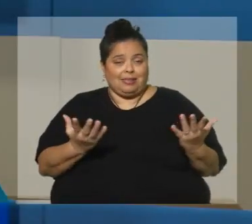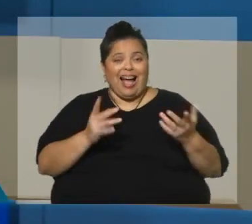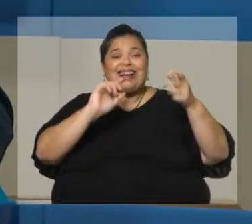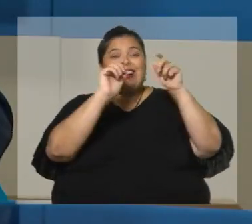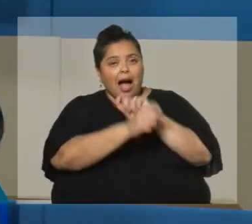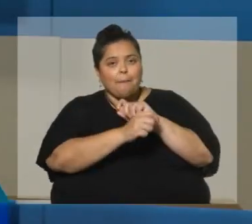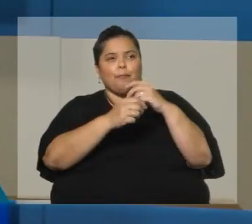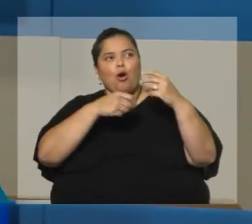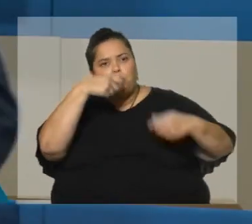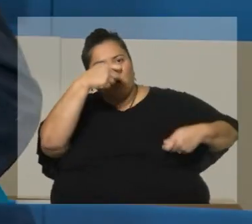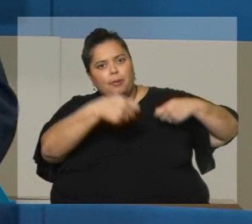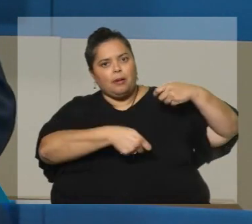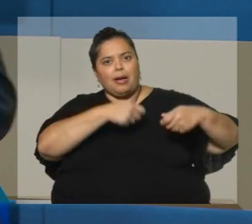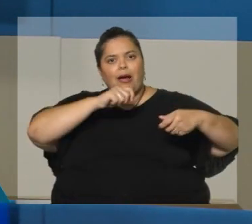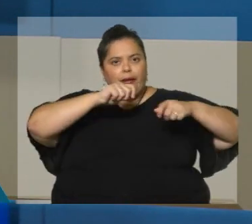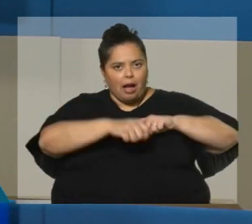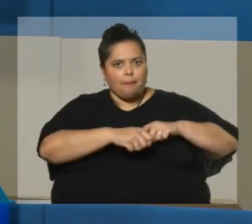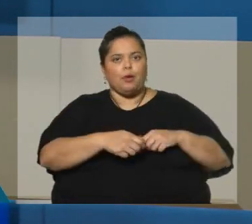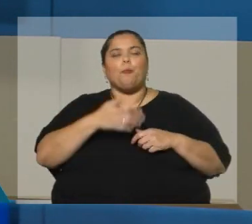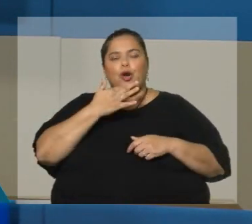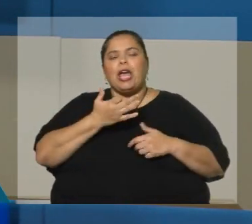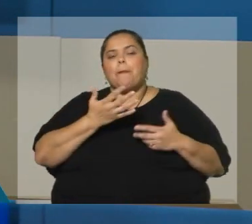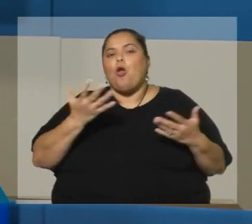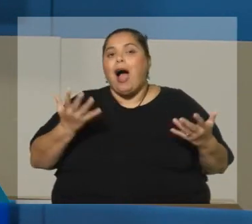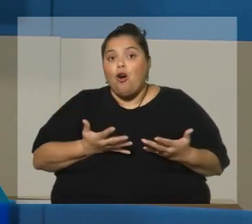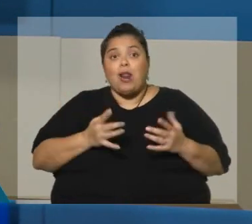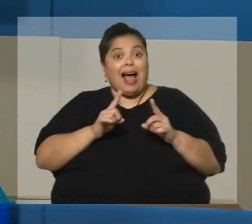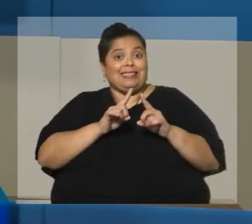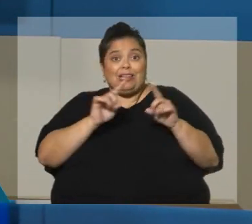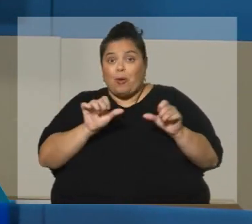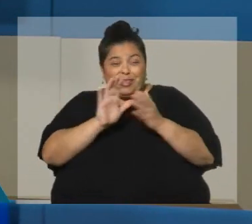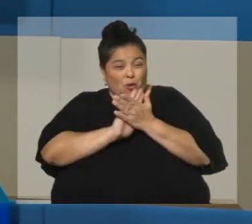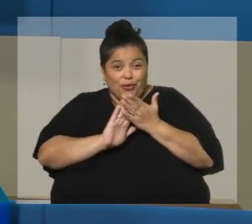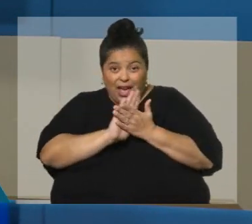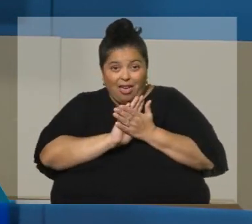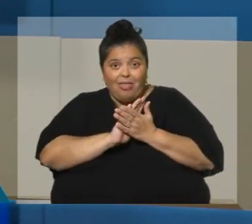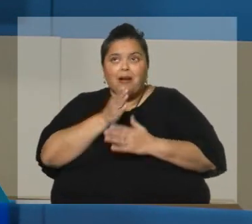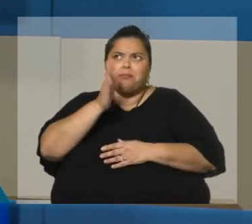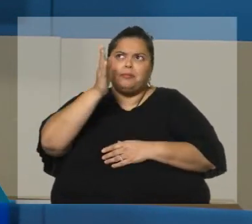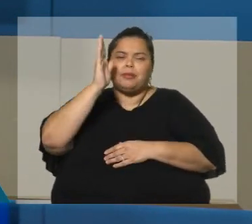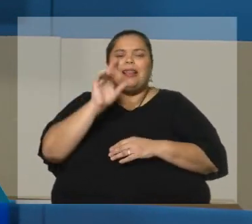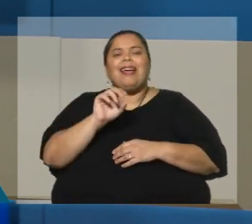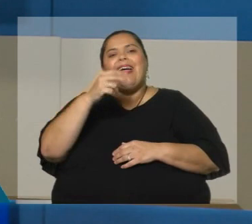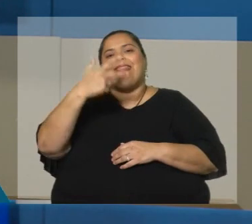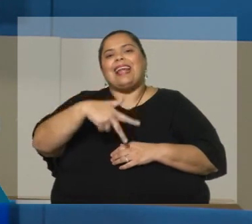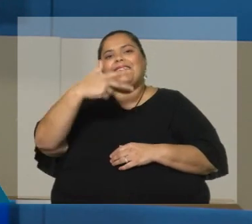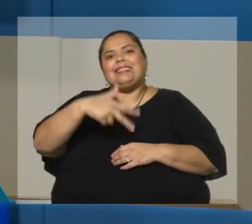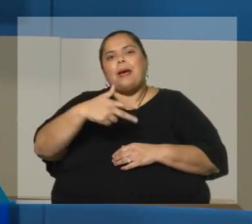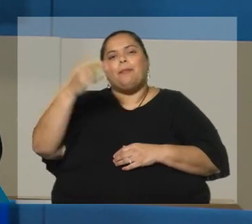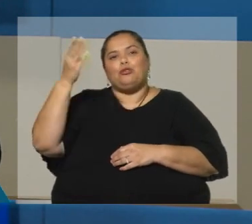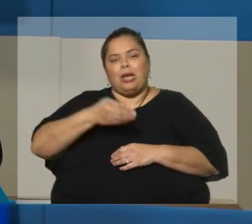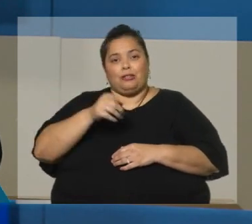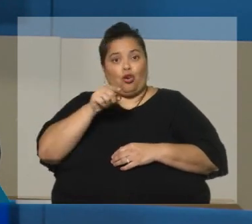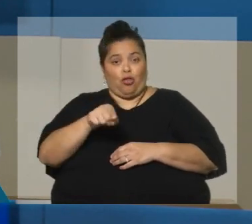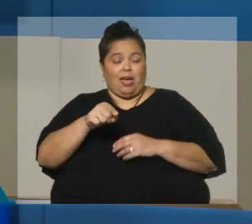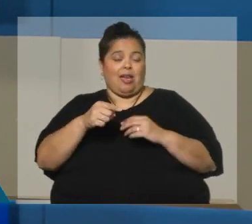hoy si no hacemos nada, vamos camino aproximadamente 13 puntos del PIB de los 10 que